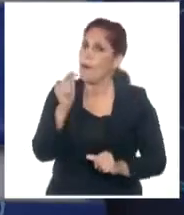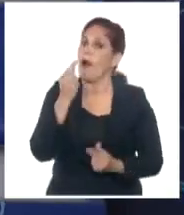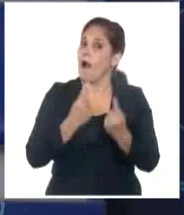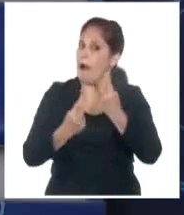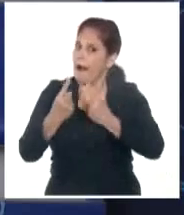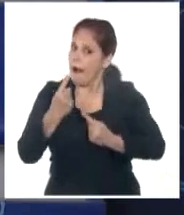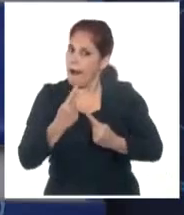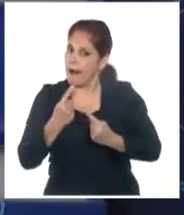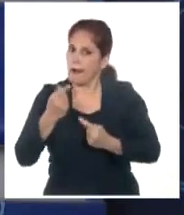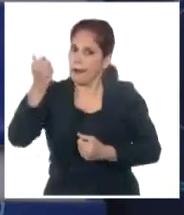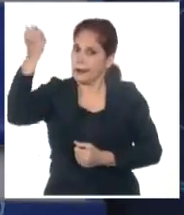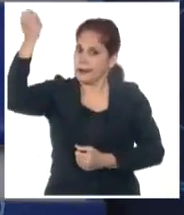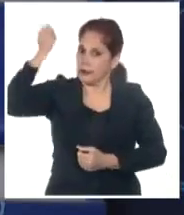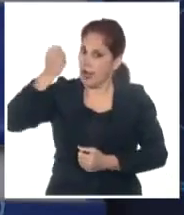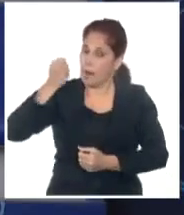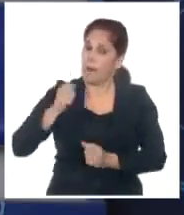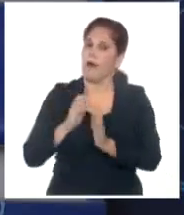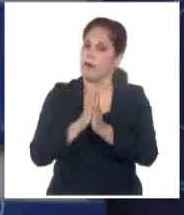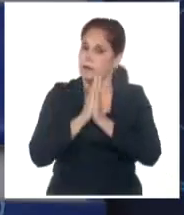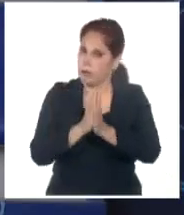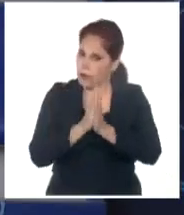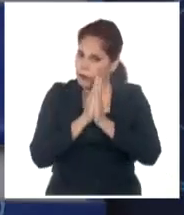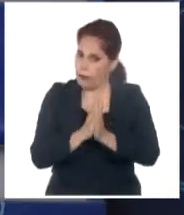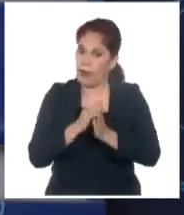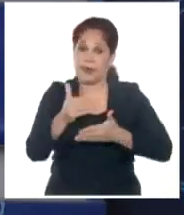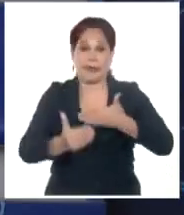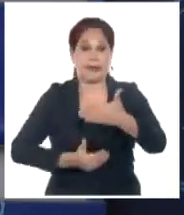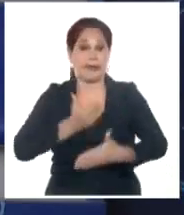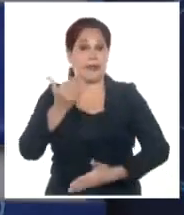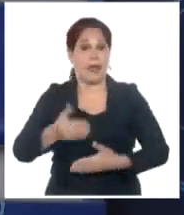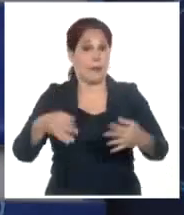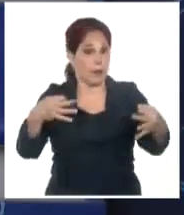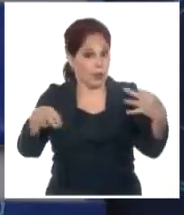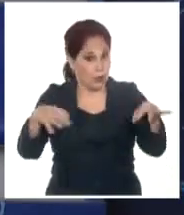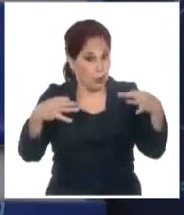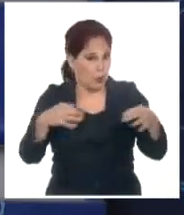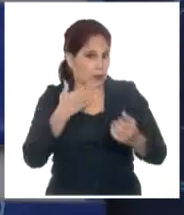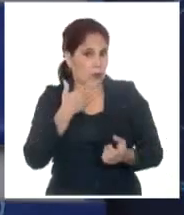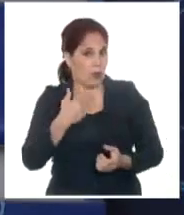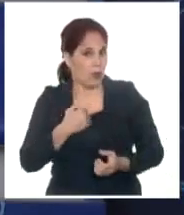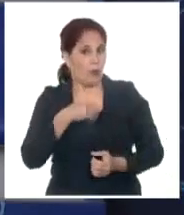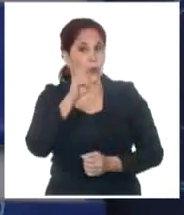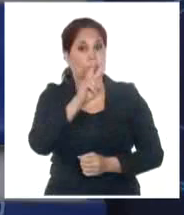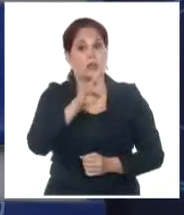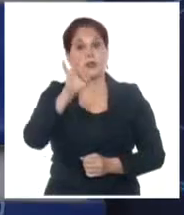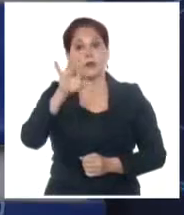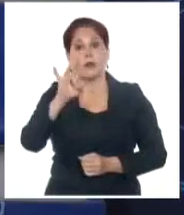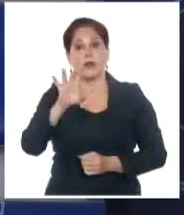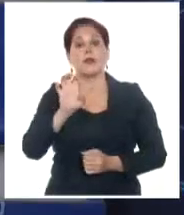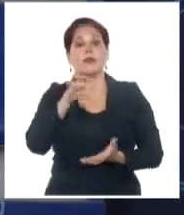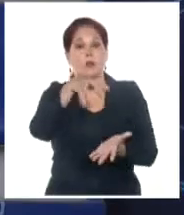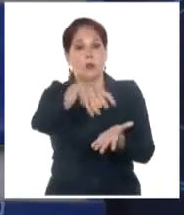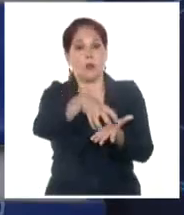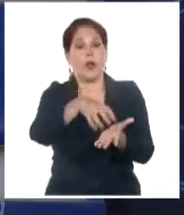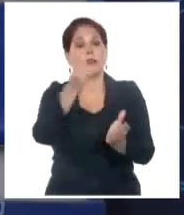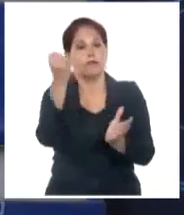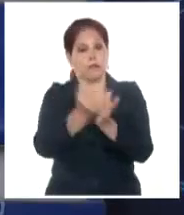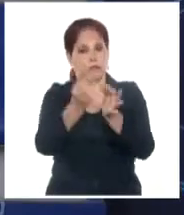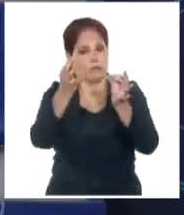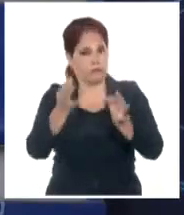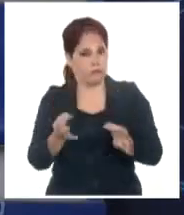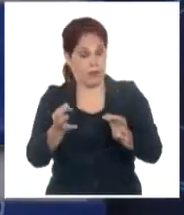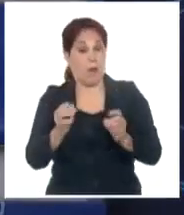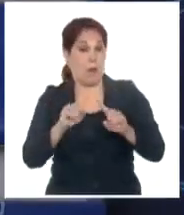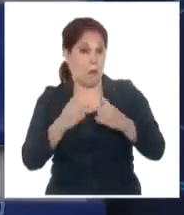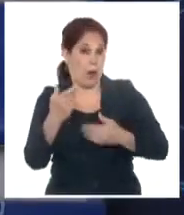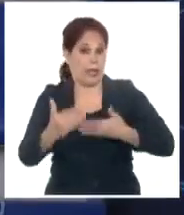y en ese sentido reiteran que solo es posible tramitar los documentos a través de las 215 entidades autorizadas. Pese al